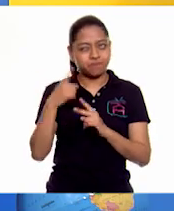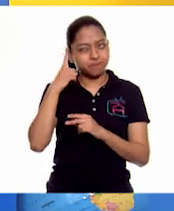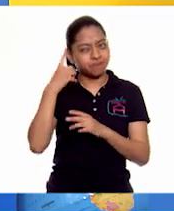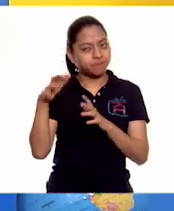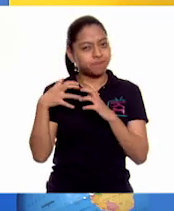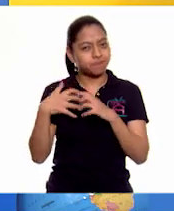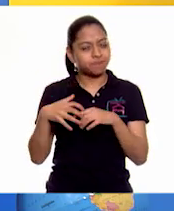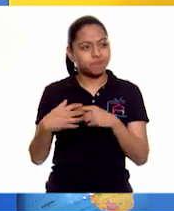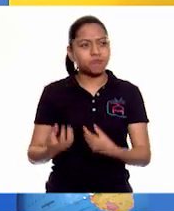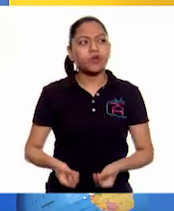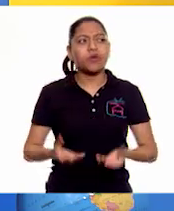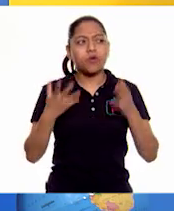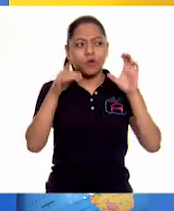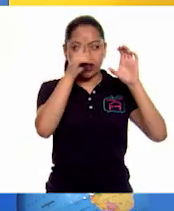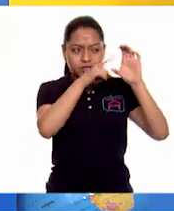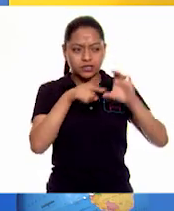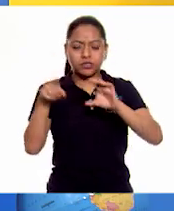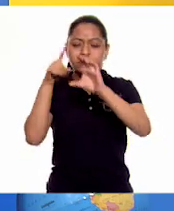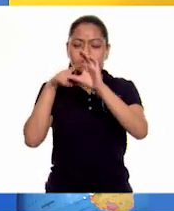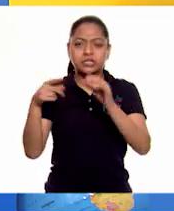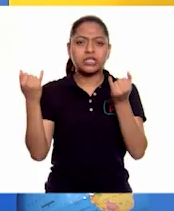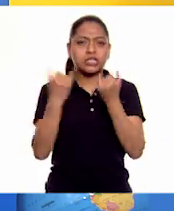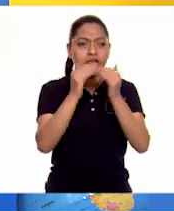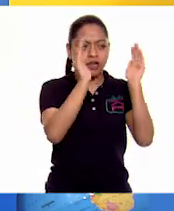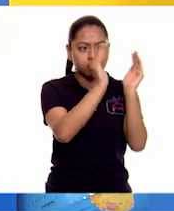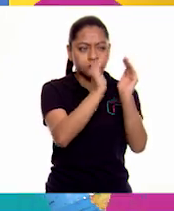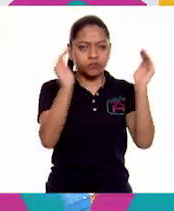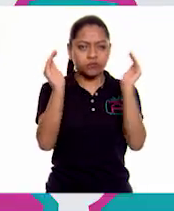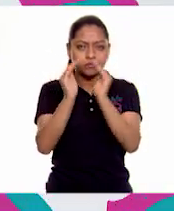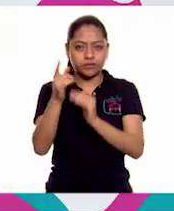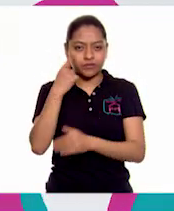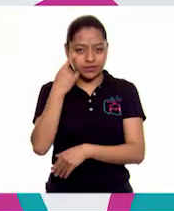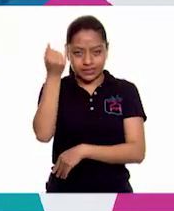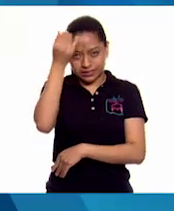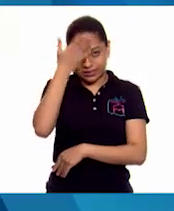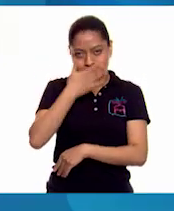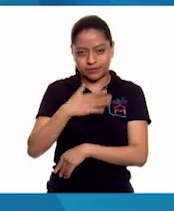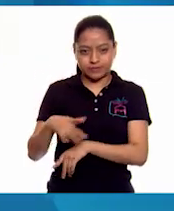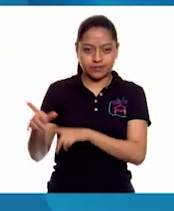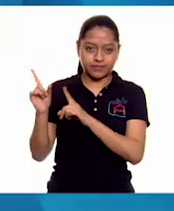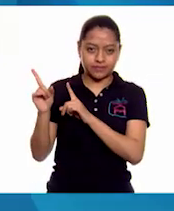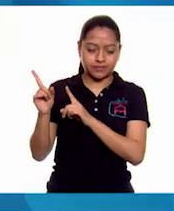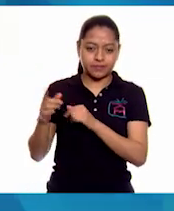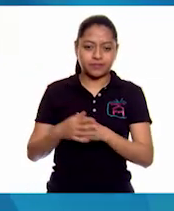círculos, y de qué tamaño, los necesitaremos. Veamos la imagen. A ver.